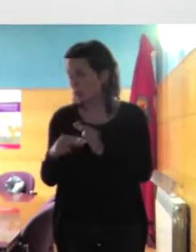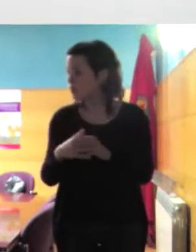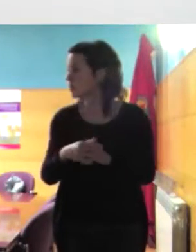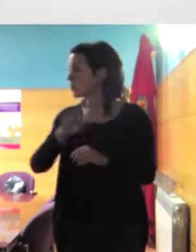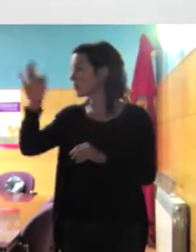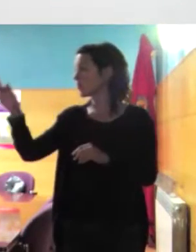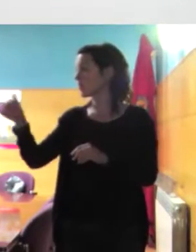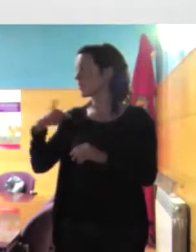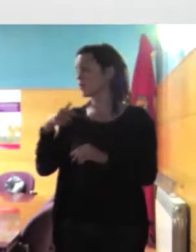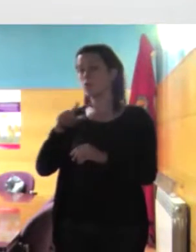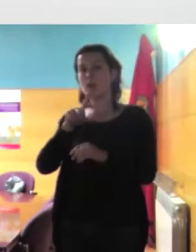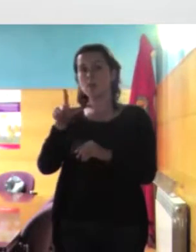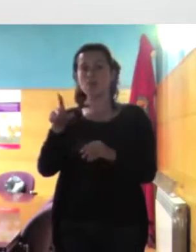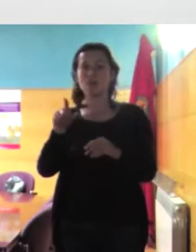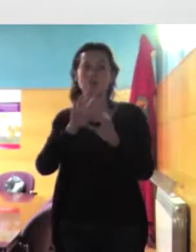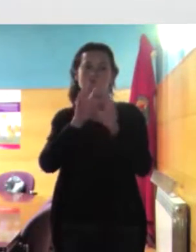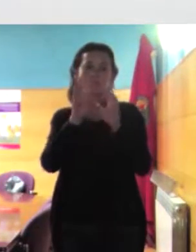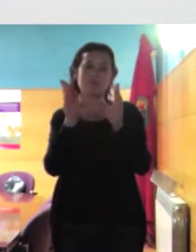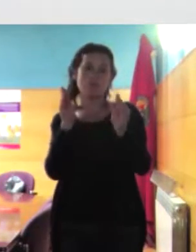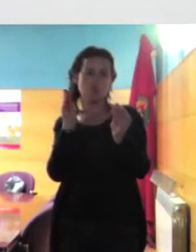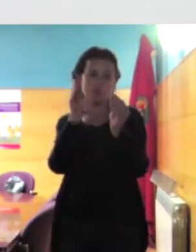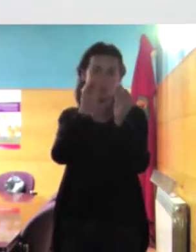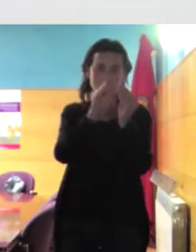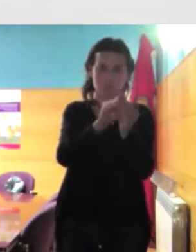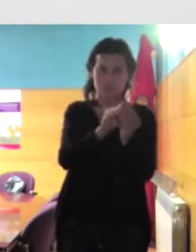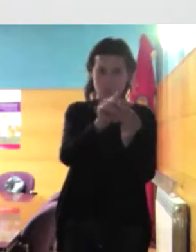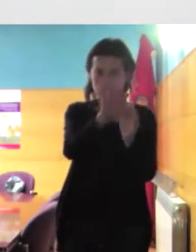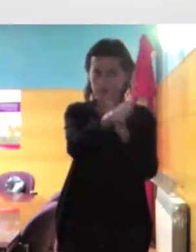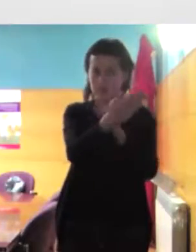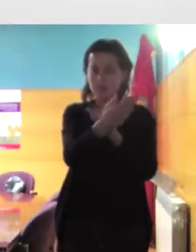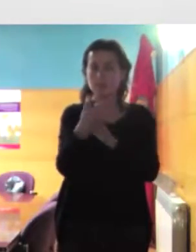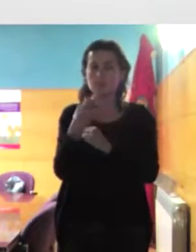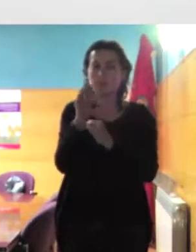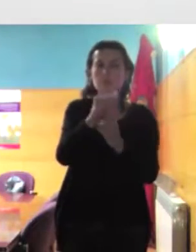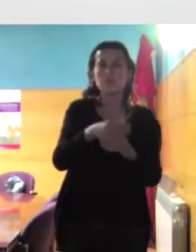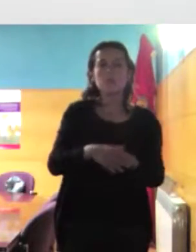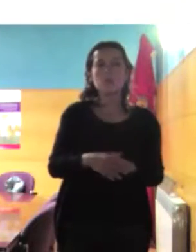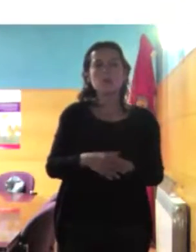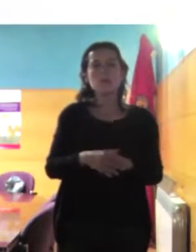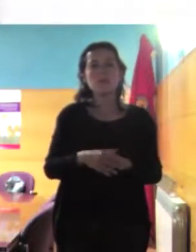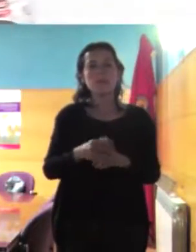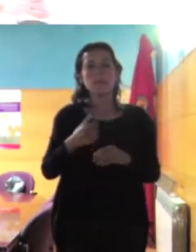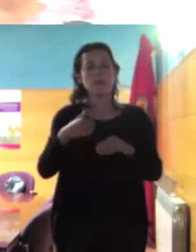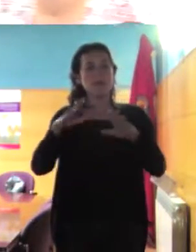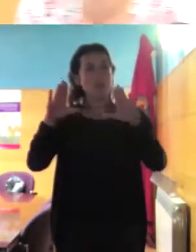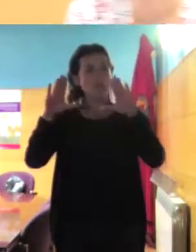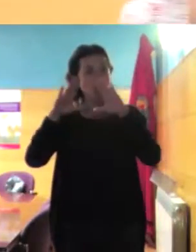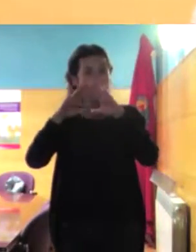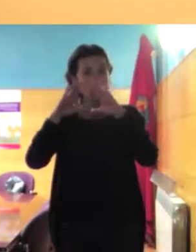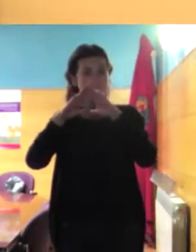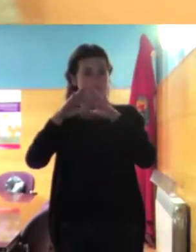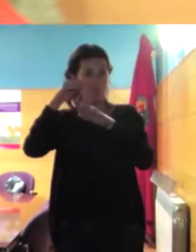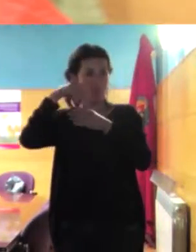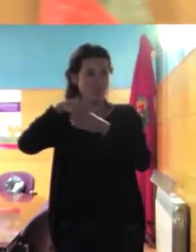por completar no puedo responder a lo que planteaba de Cáñez lo primero que diría es que el feminismo también es muy plural y muy